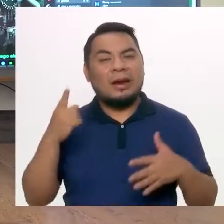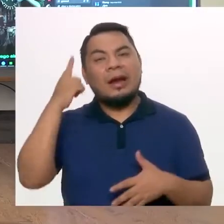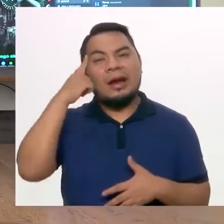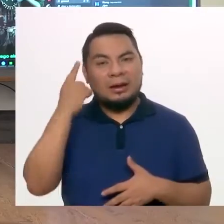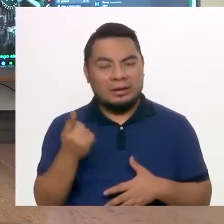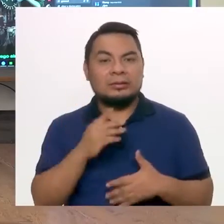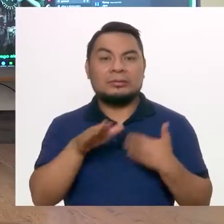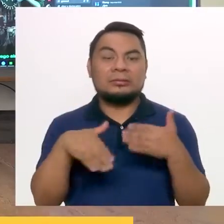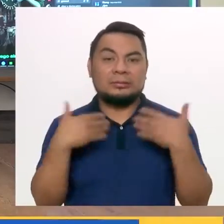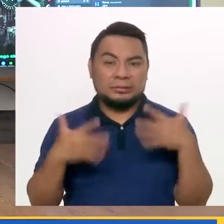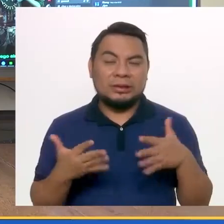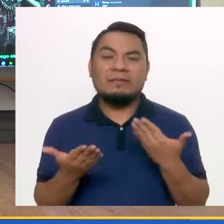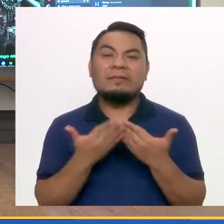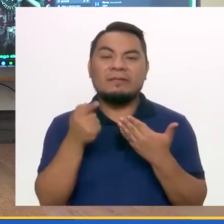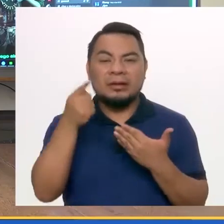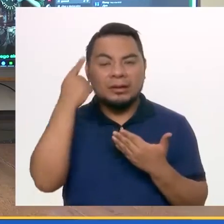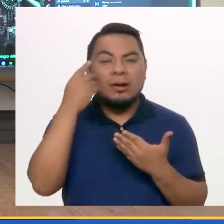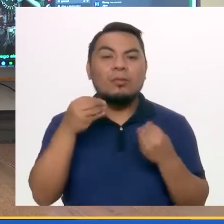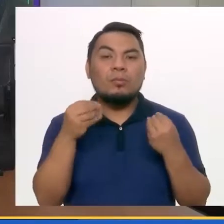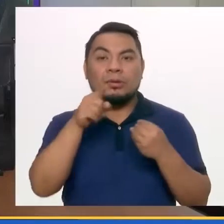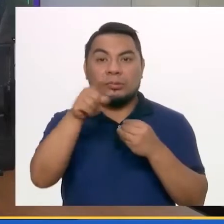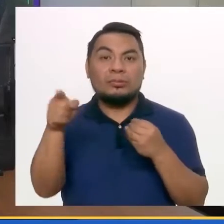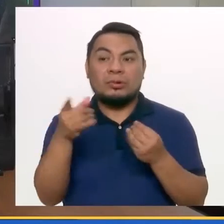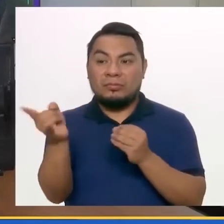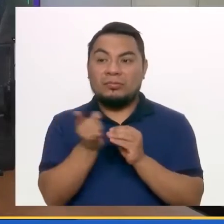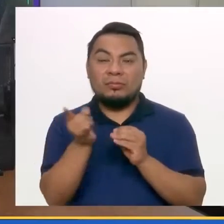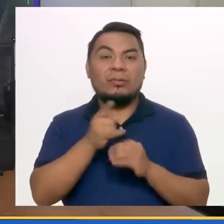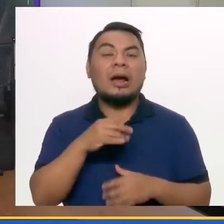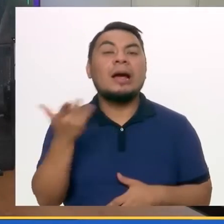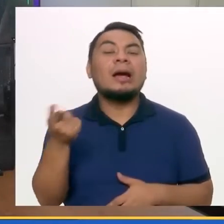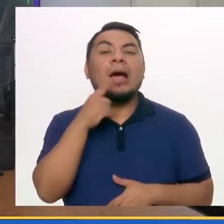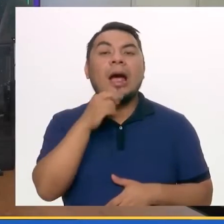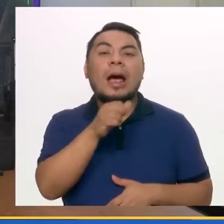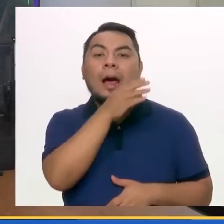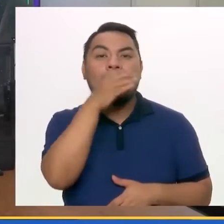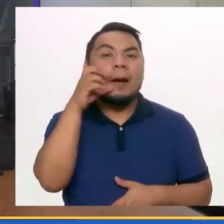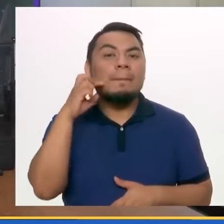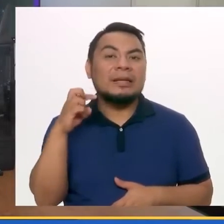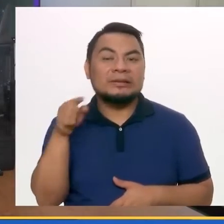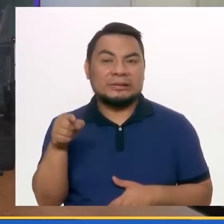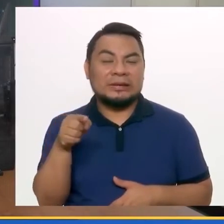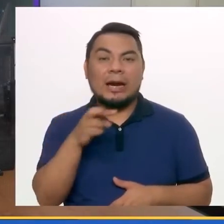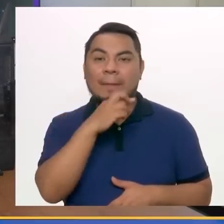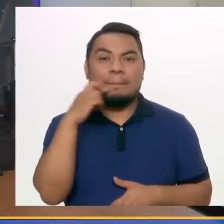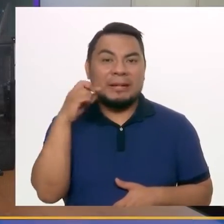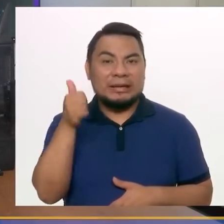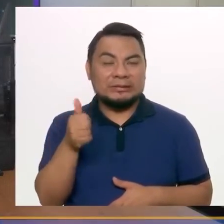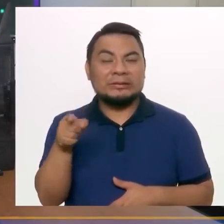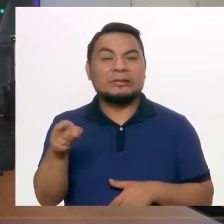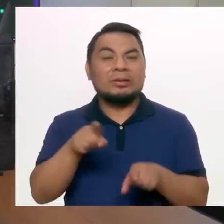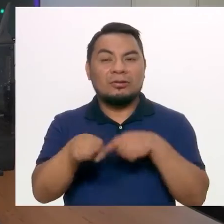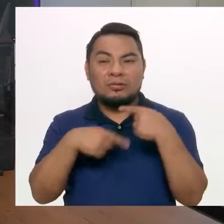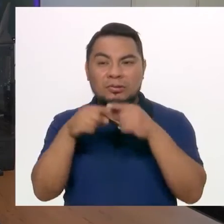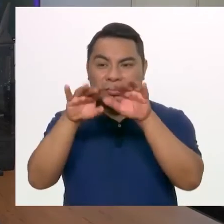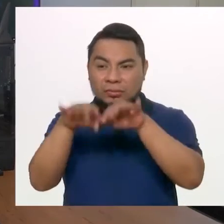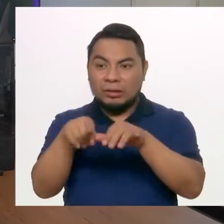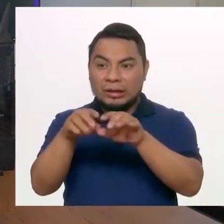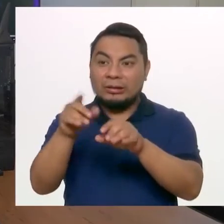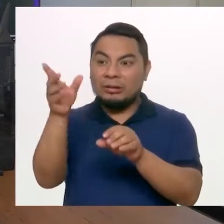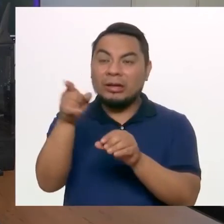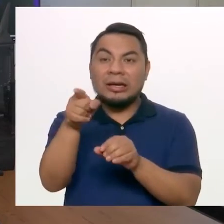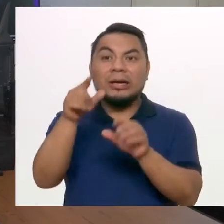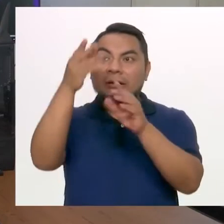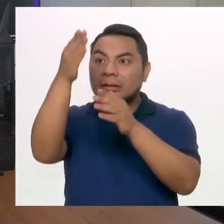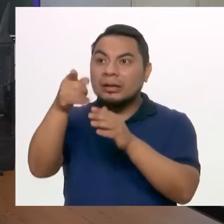Actualmente, el proceso de descarga es bastante sencillo. Tienes que entrar a la página de pilsen.com.pe y encontrarás la